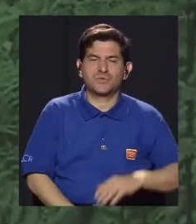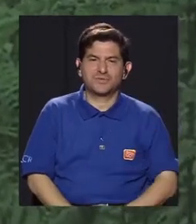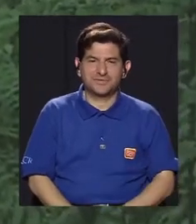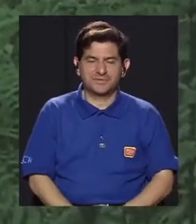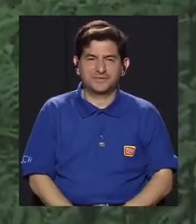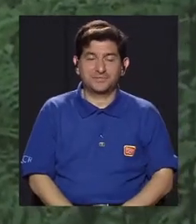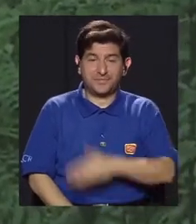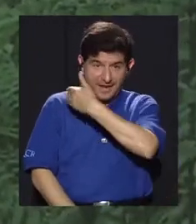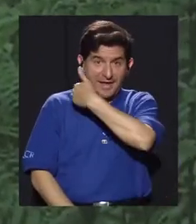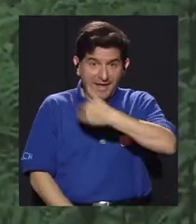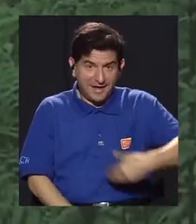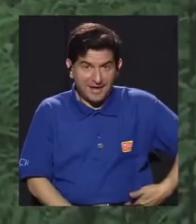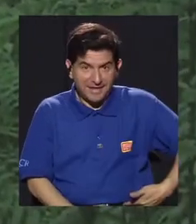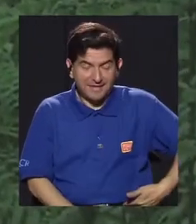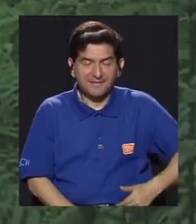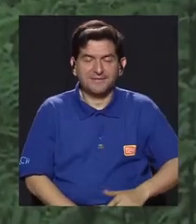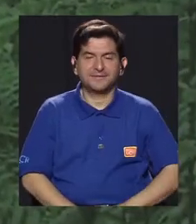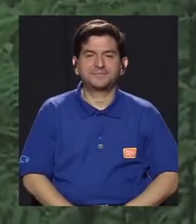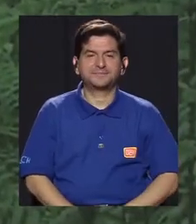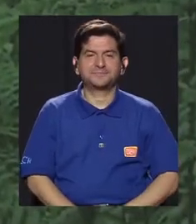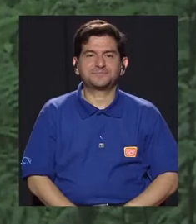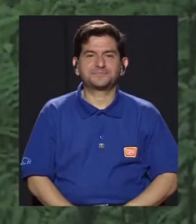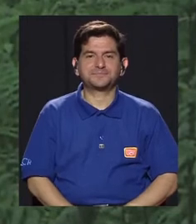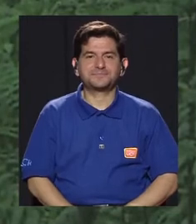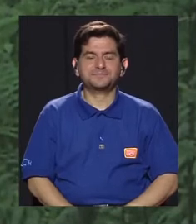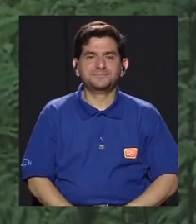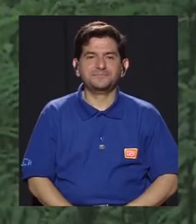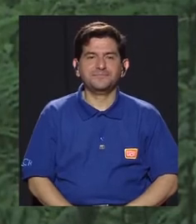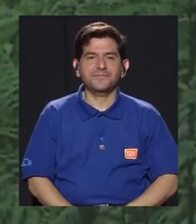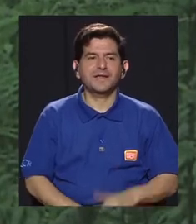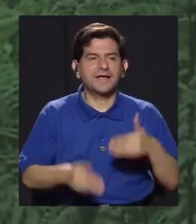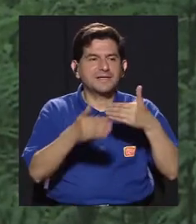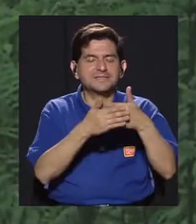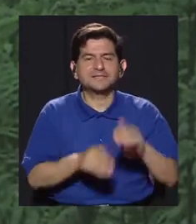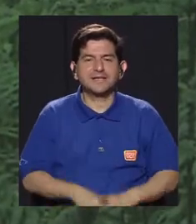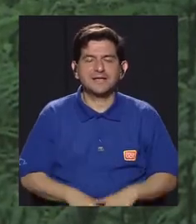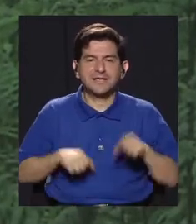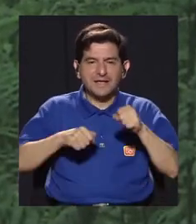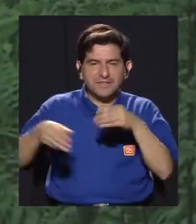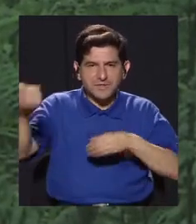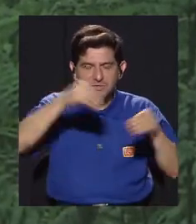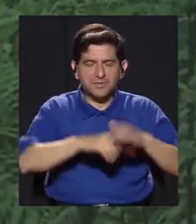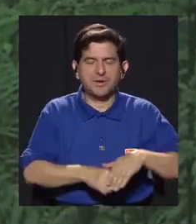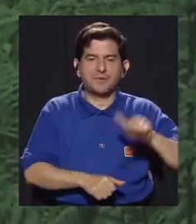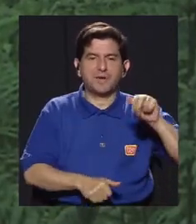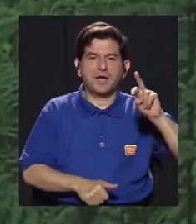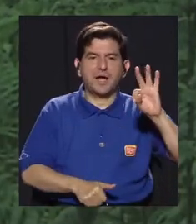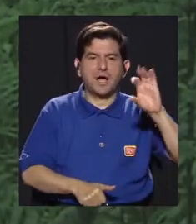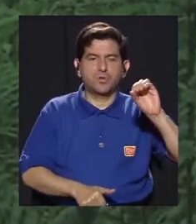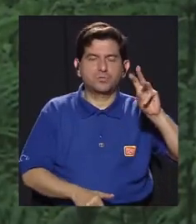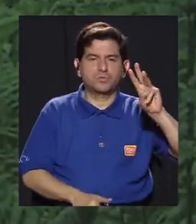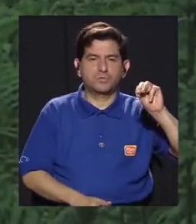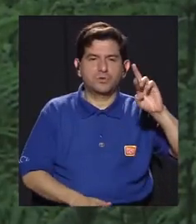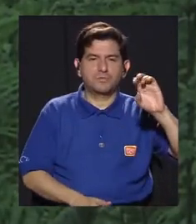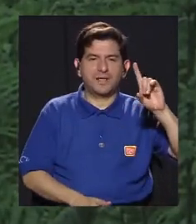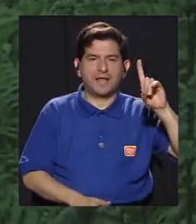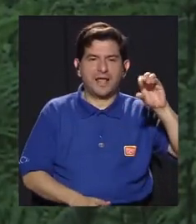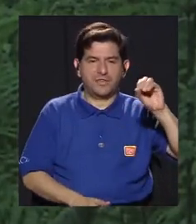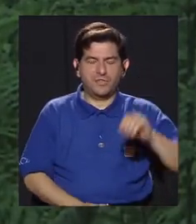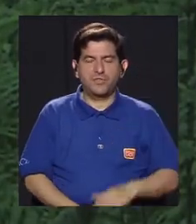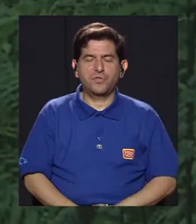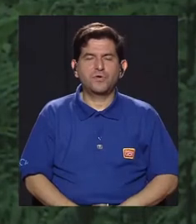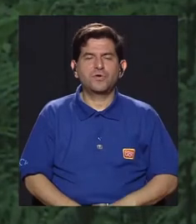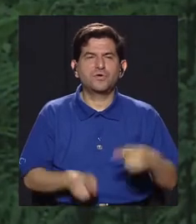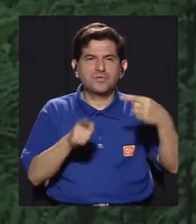Heredia sí, en Heredia estamos cerca del automercado carretera Barba ahí es de la esquina suroeste 50